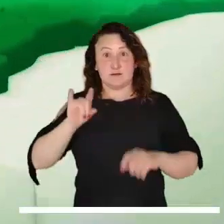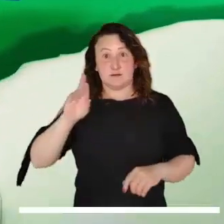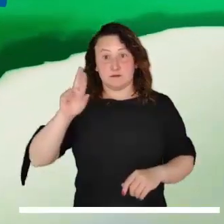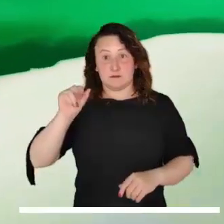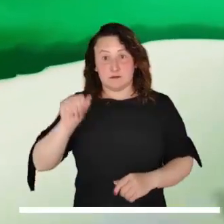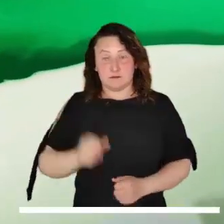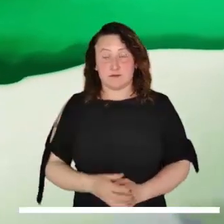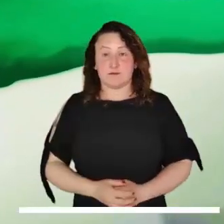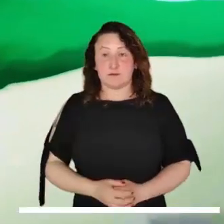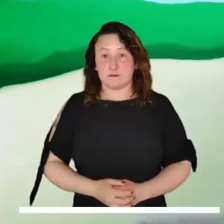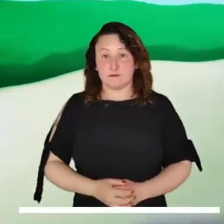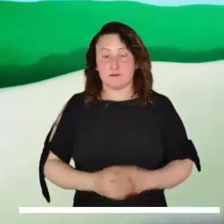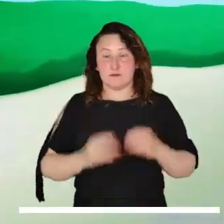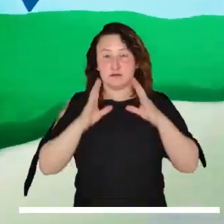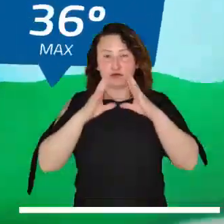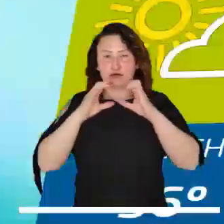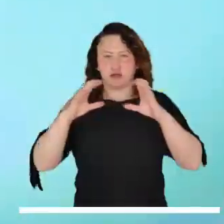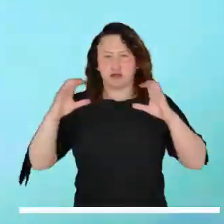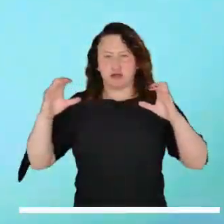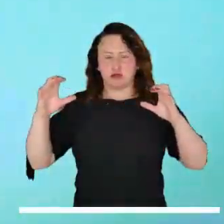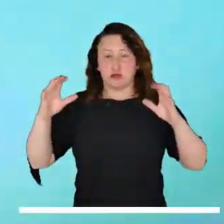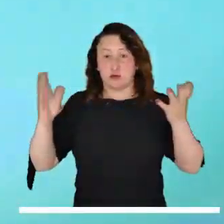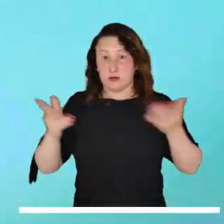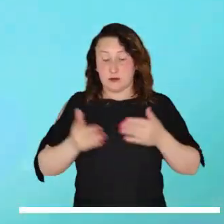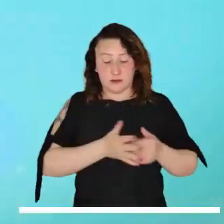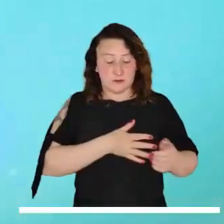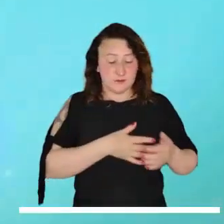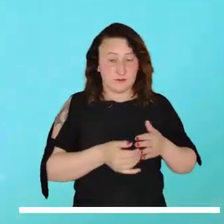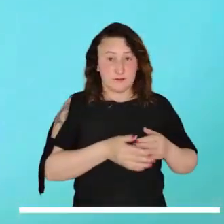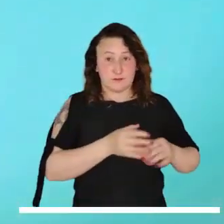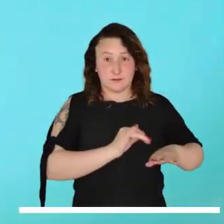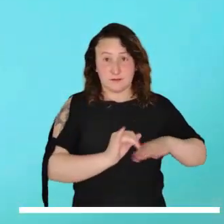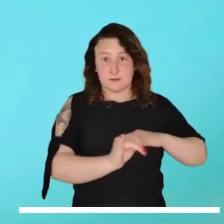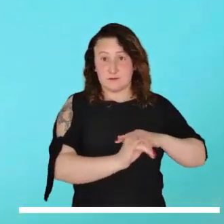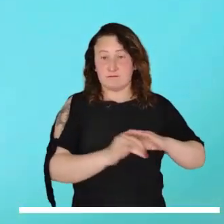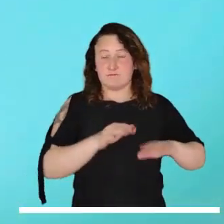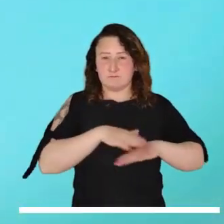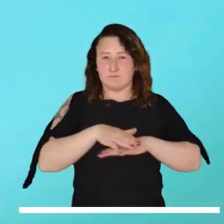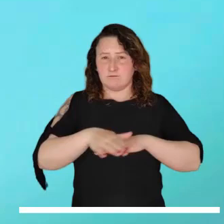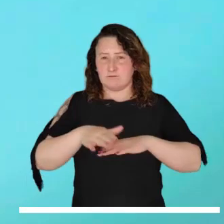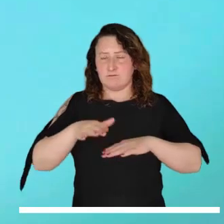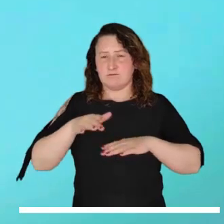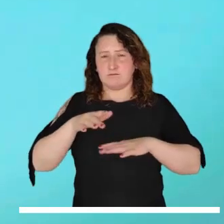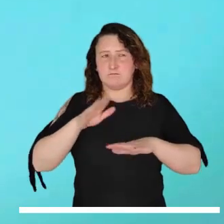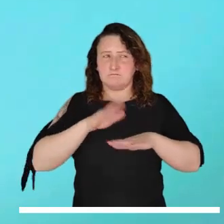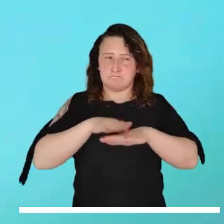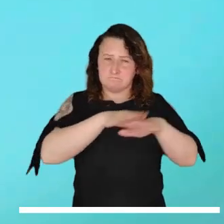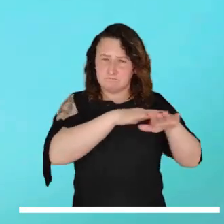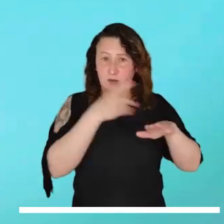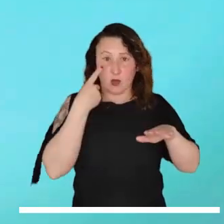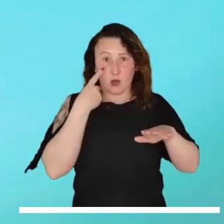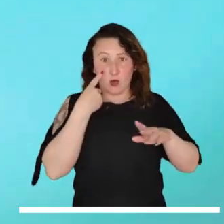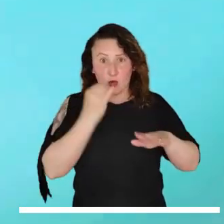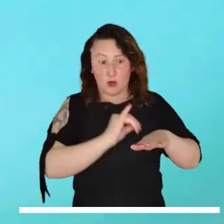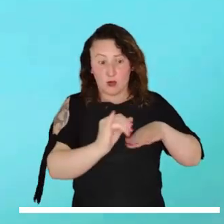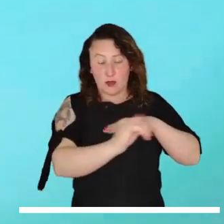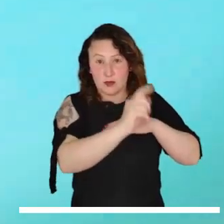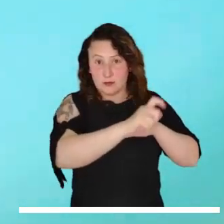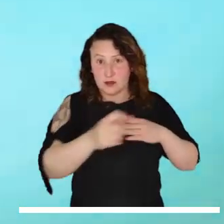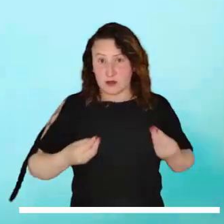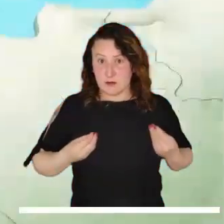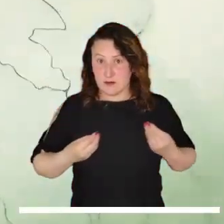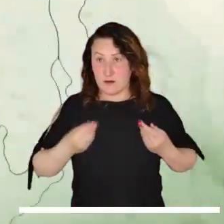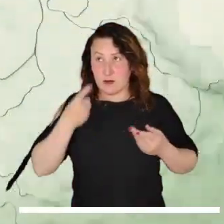Guajira y Golfo de Urabá. Las formaciones nubosas cubrirán San Andrés y Providencia, por lo que se recomienda a los isleños estar